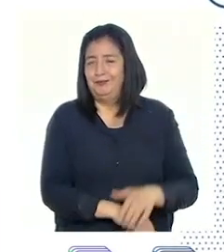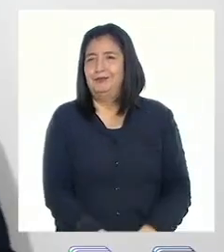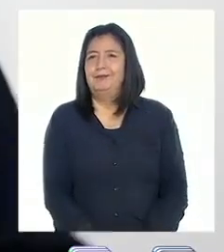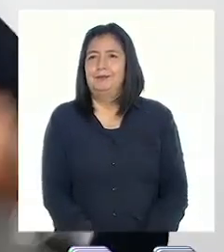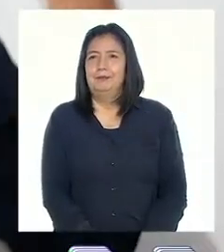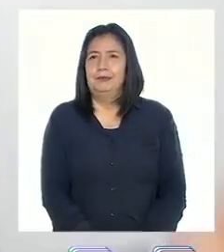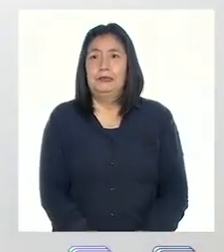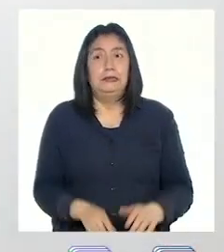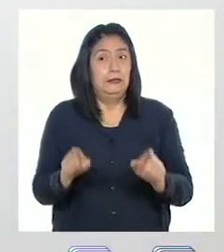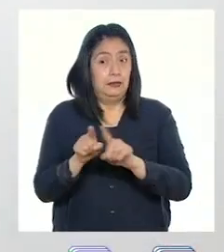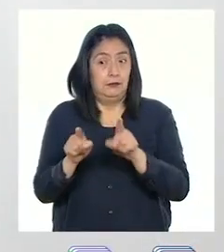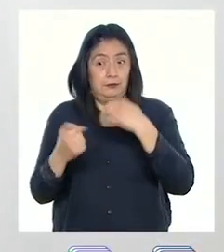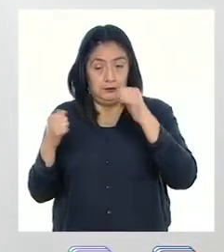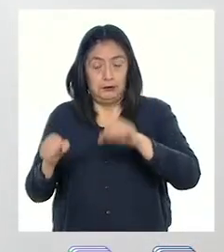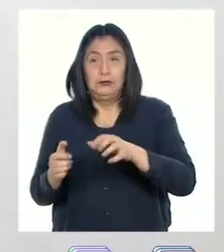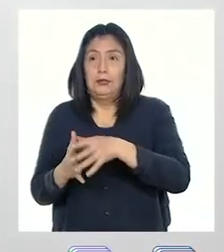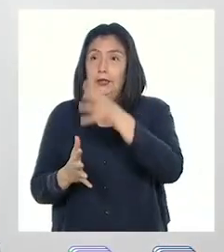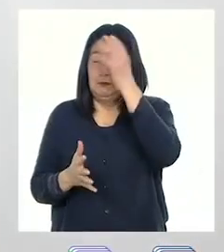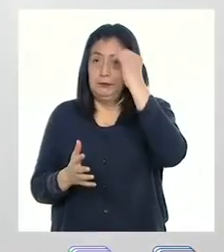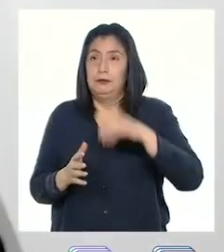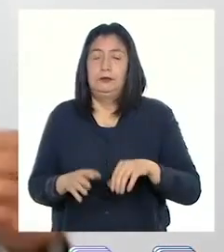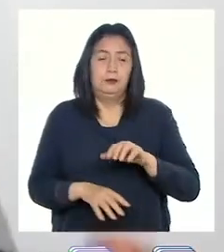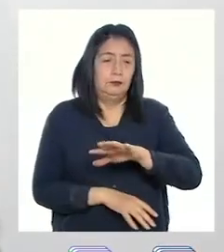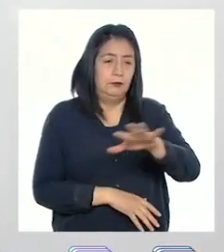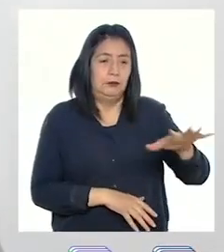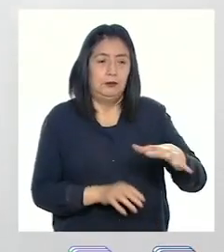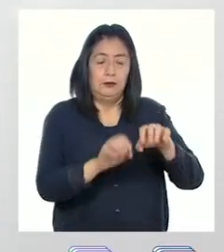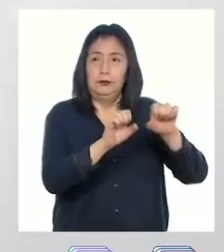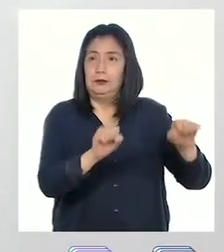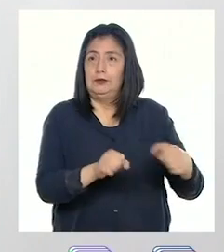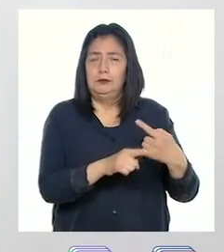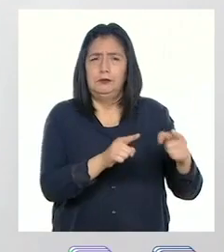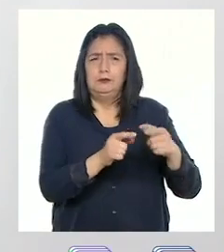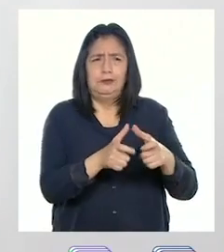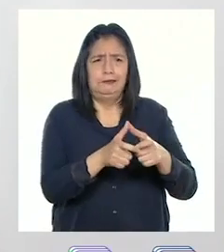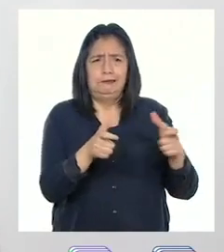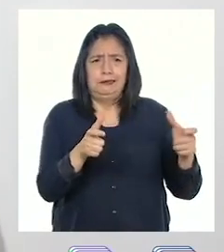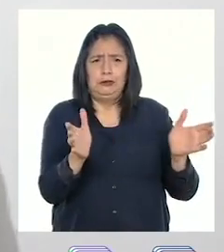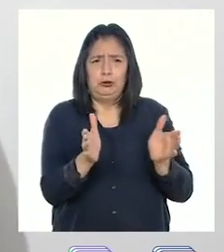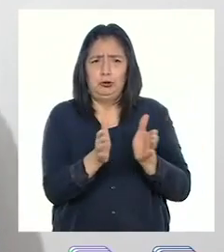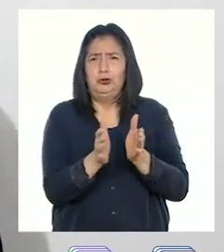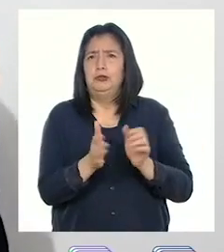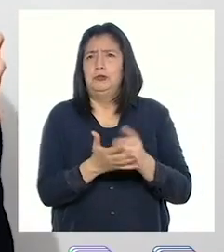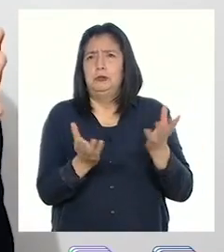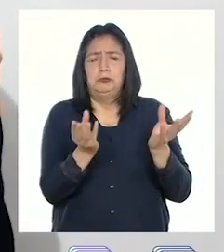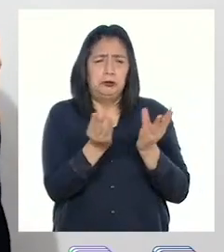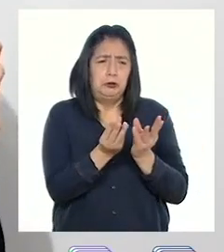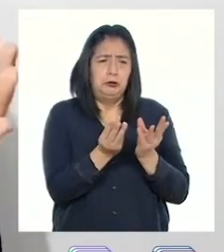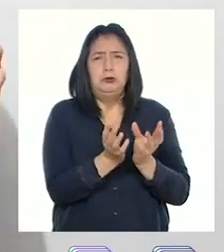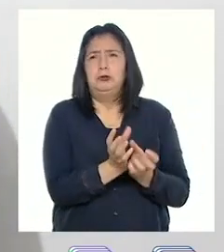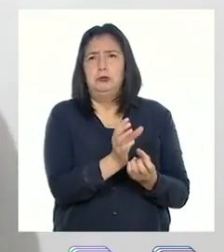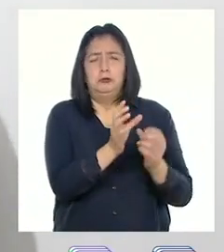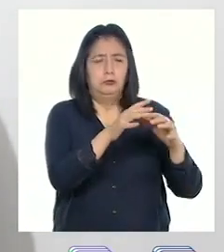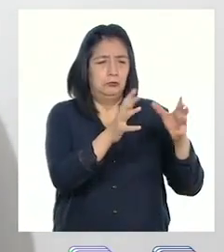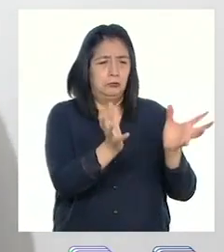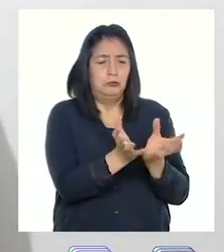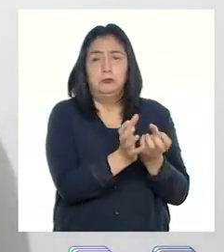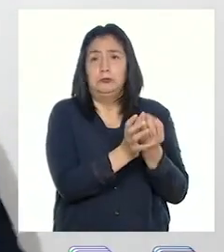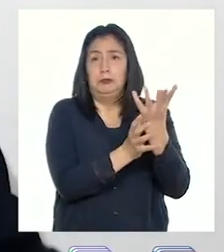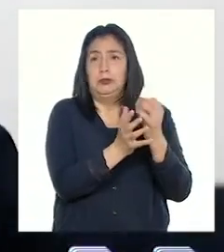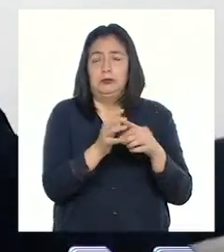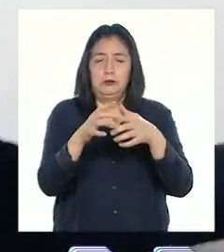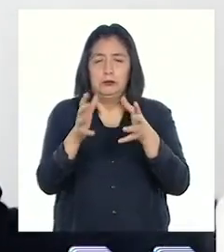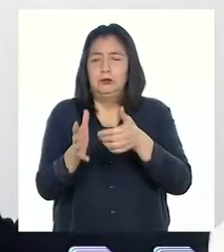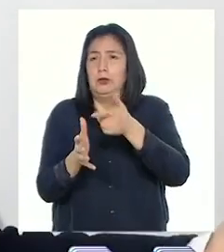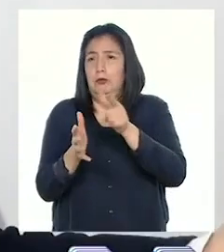ellos. También aprendimos que hay ecosistemas de todo tipo y tamaño, pequeños como una maceta o un acuario